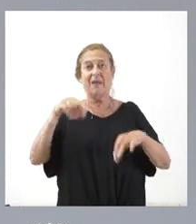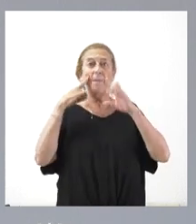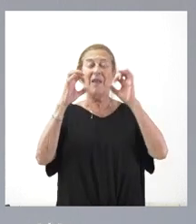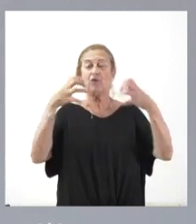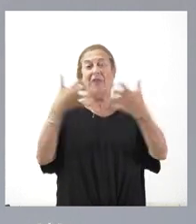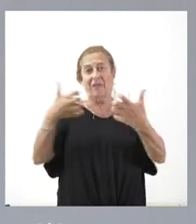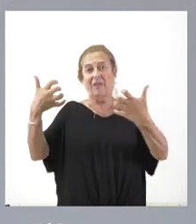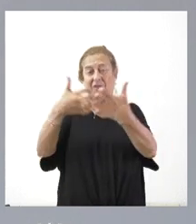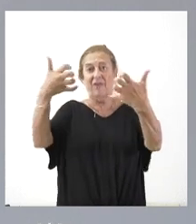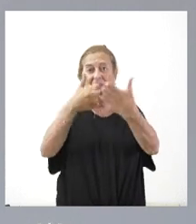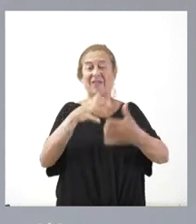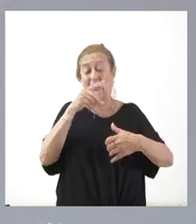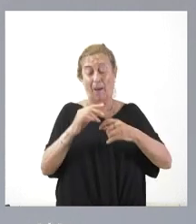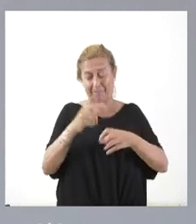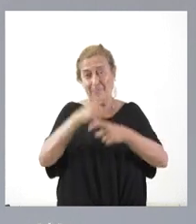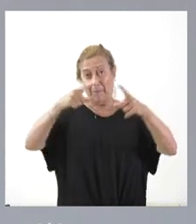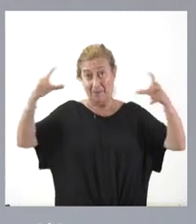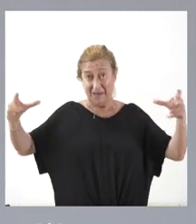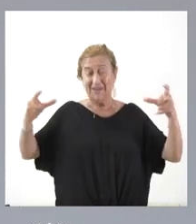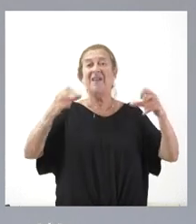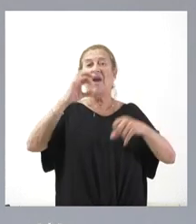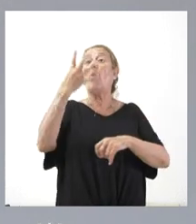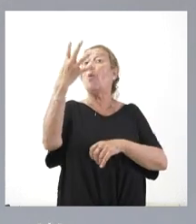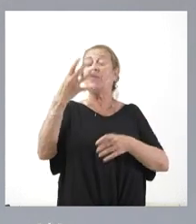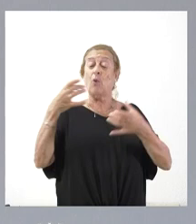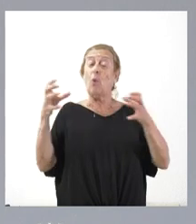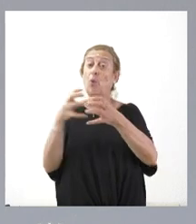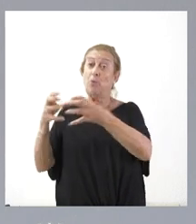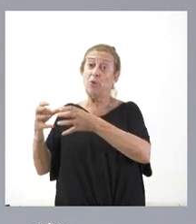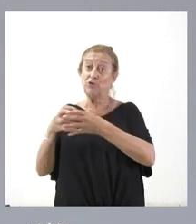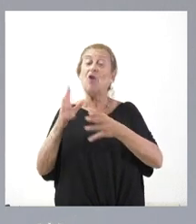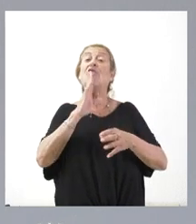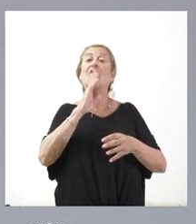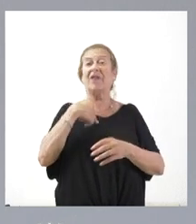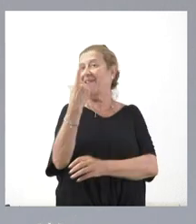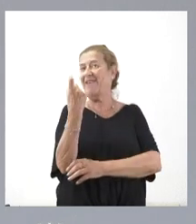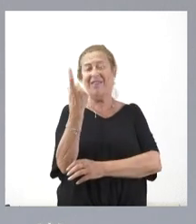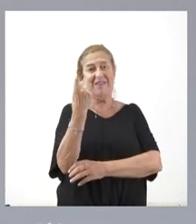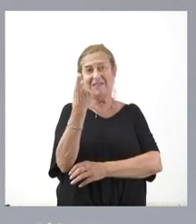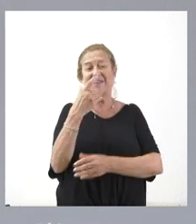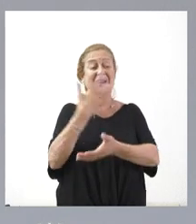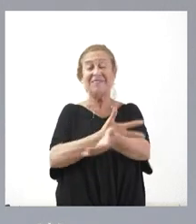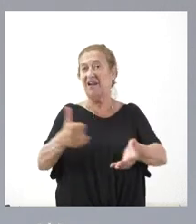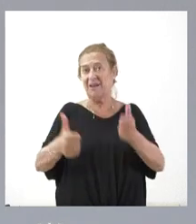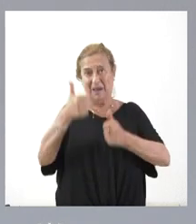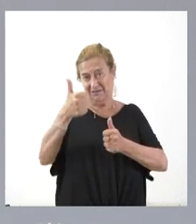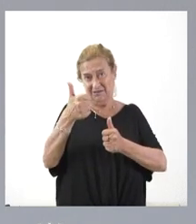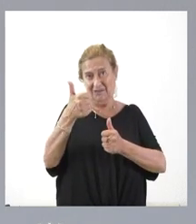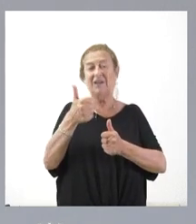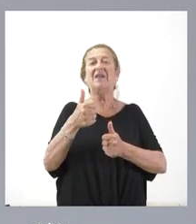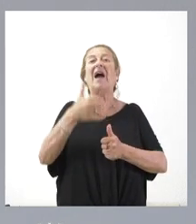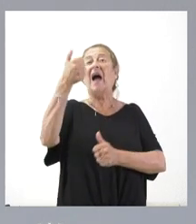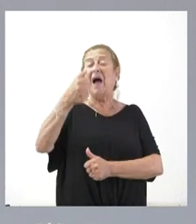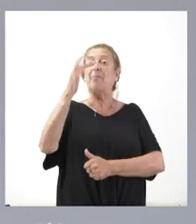accidentes son aún mayores. Son cuatro los grupos donde las necesidades de sangre son mayores, a